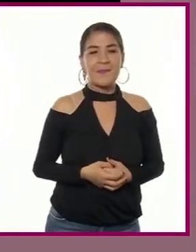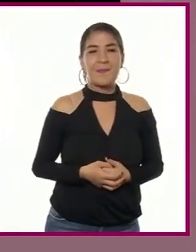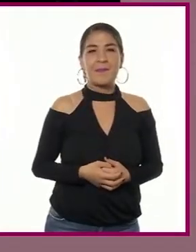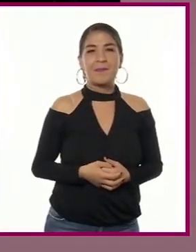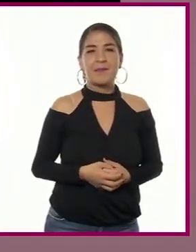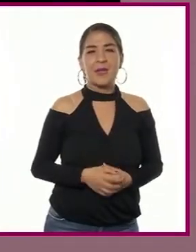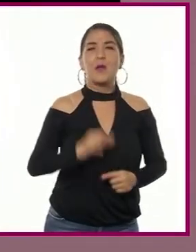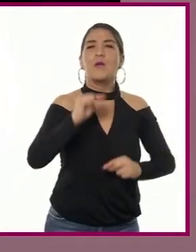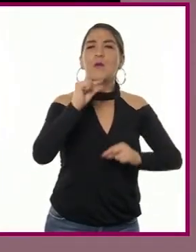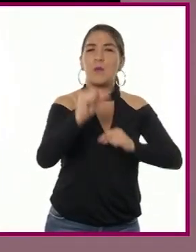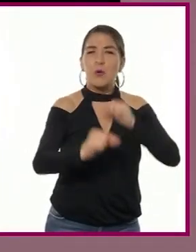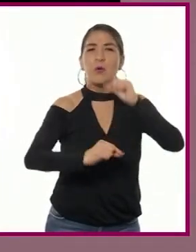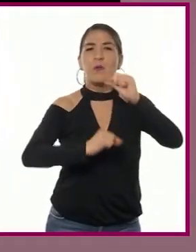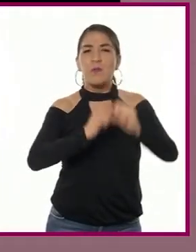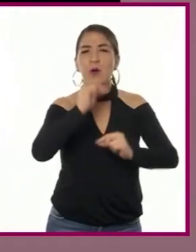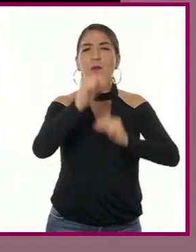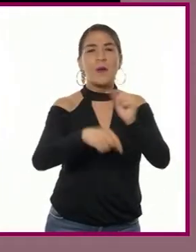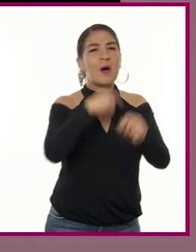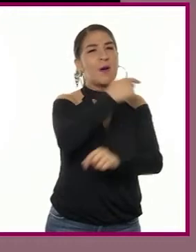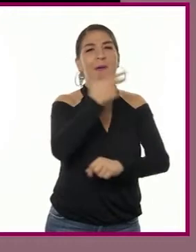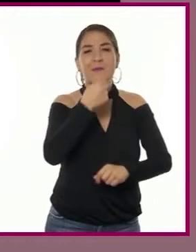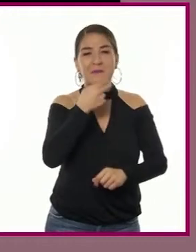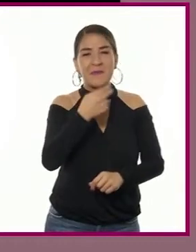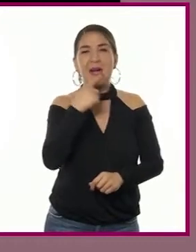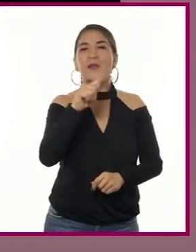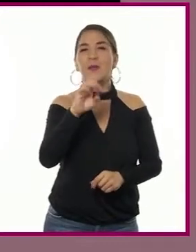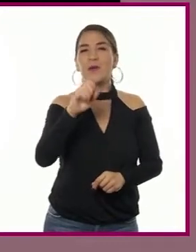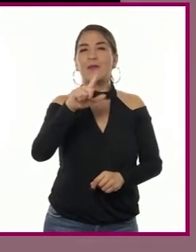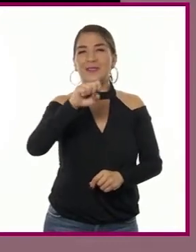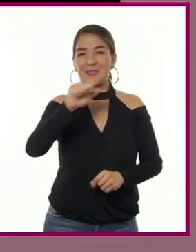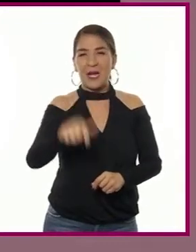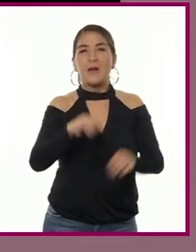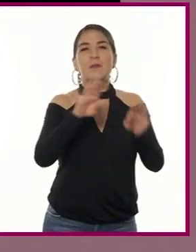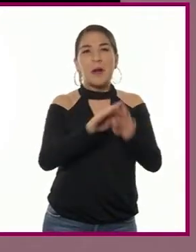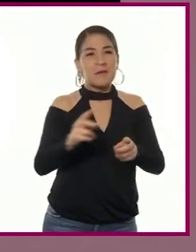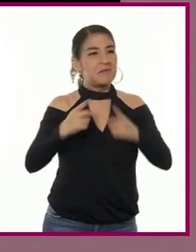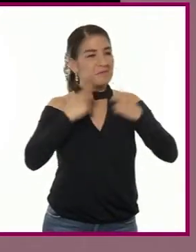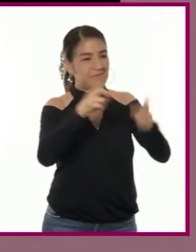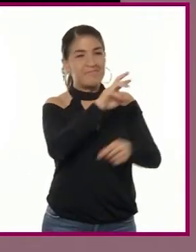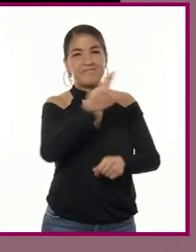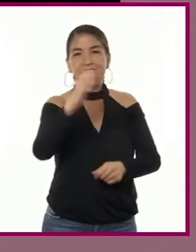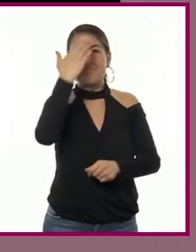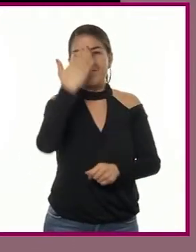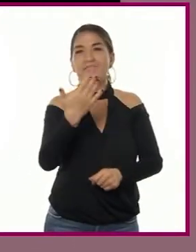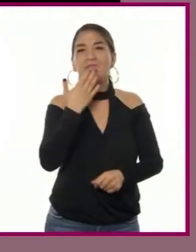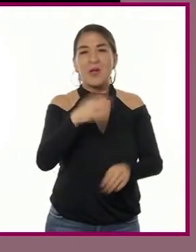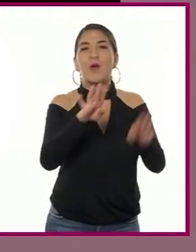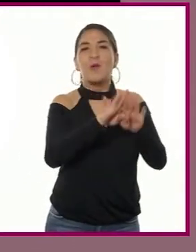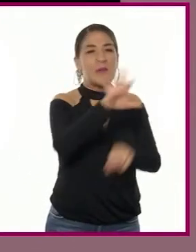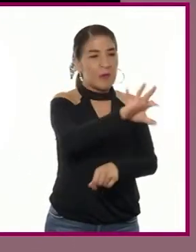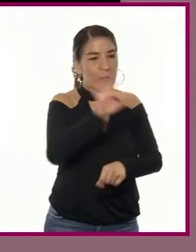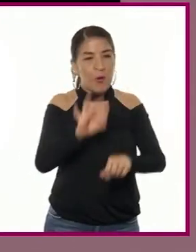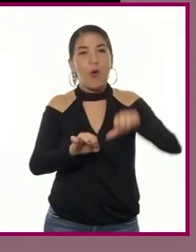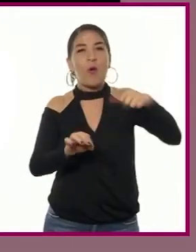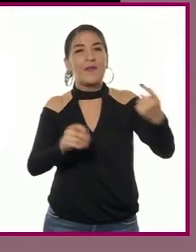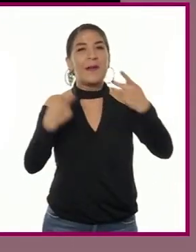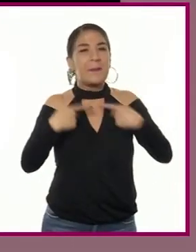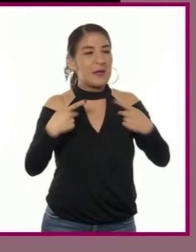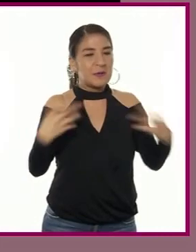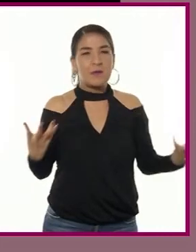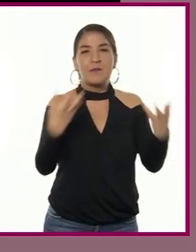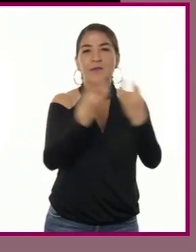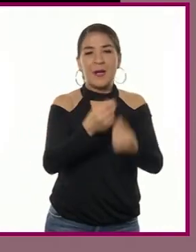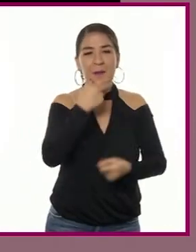Poco a poco, Tolzá adquirió reconocimiento y fue contratado junto con otros artistas por el conde de